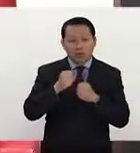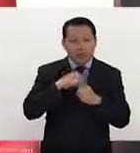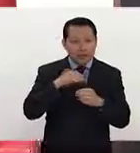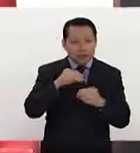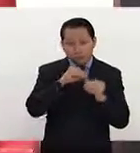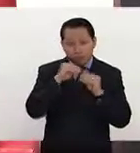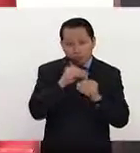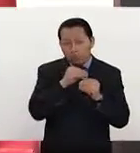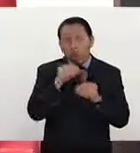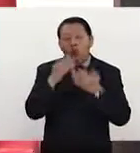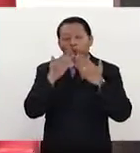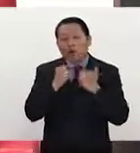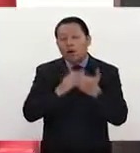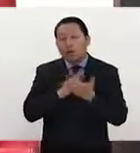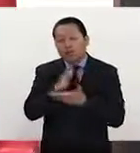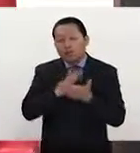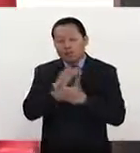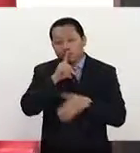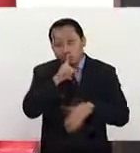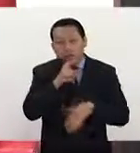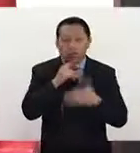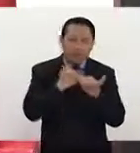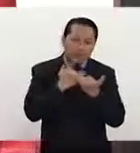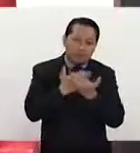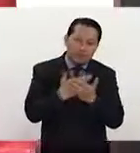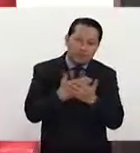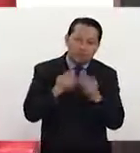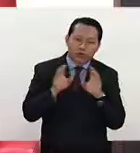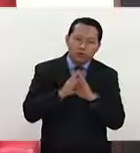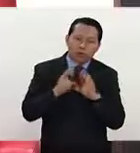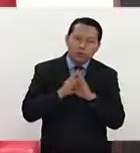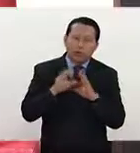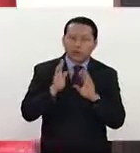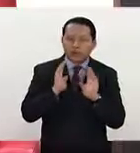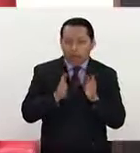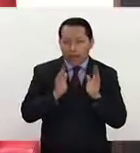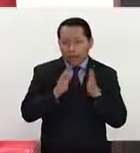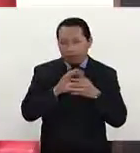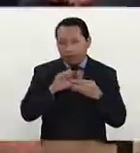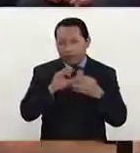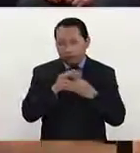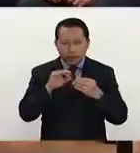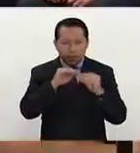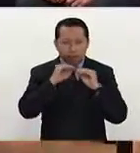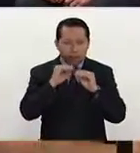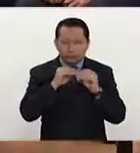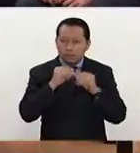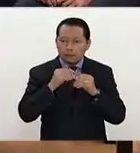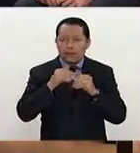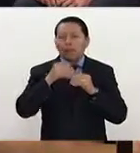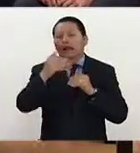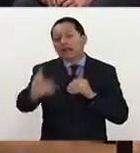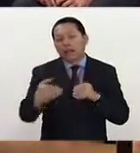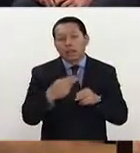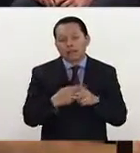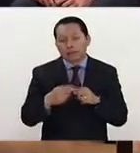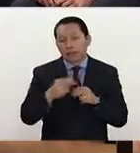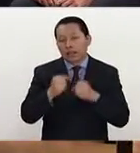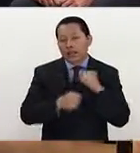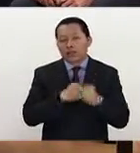discusión no ha habido avances. Y ya se está esperando, incluso ya se ha llamado a que la negociación podría extenderse hasta el año 2019.